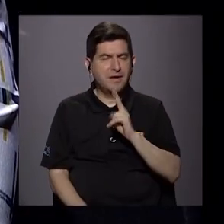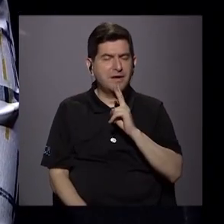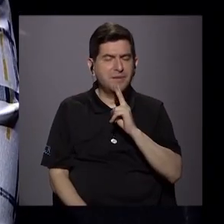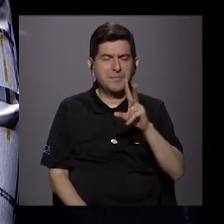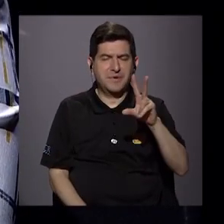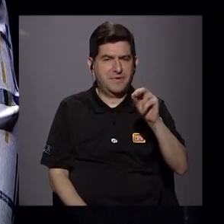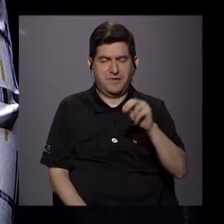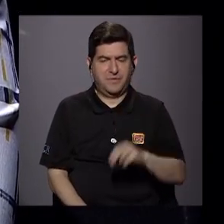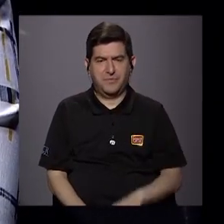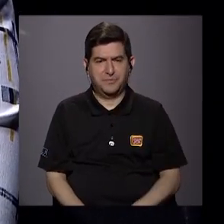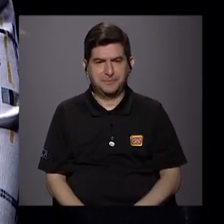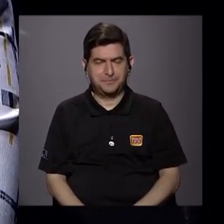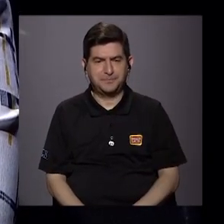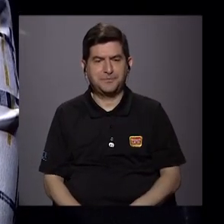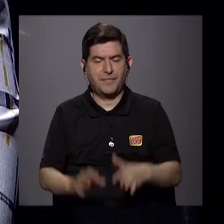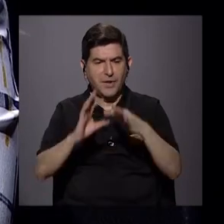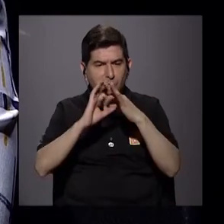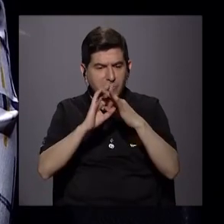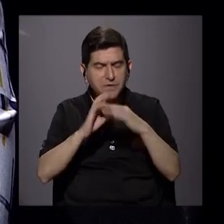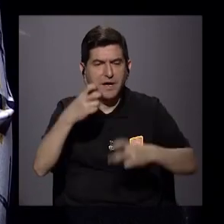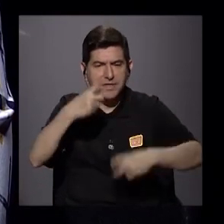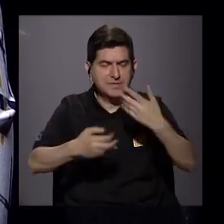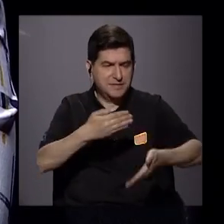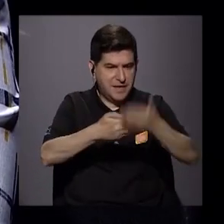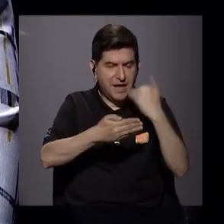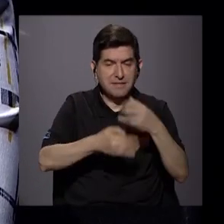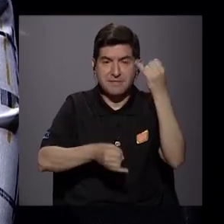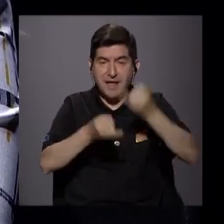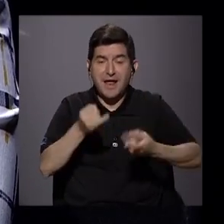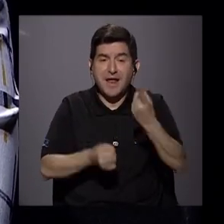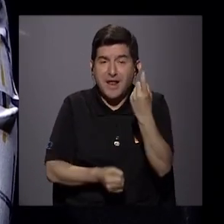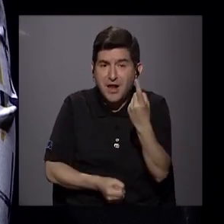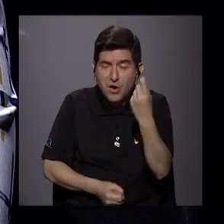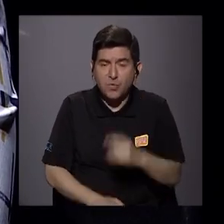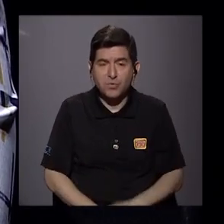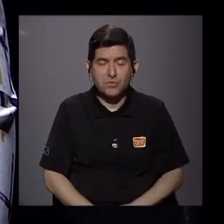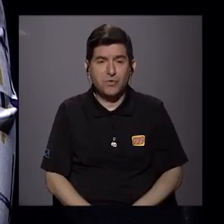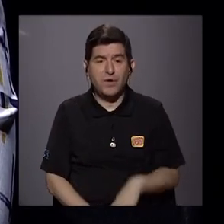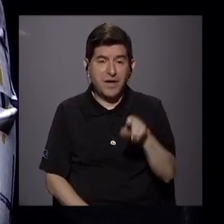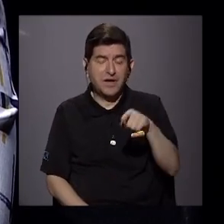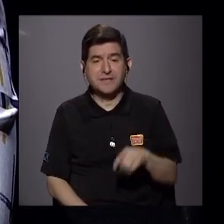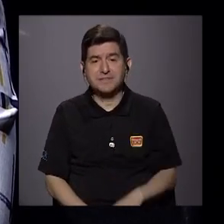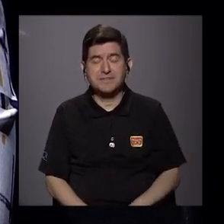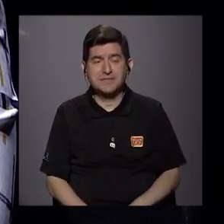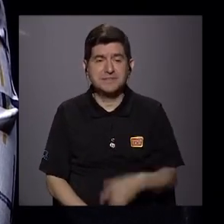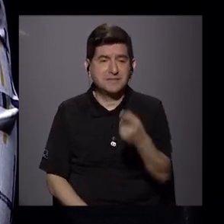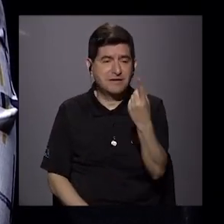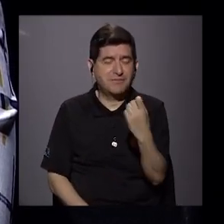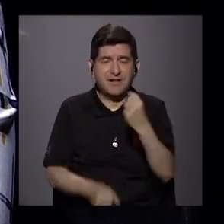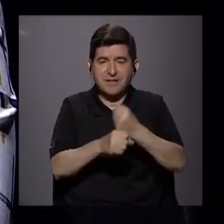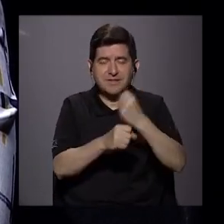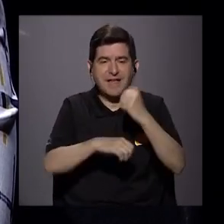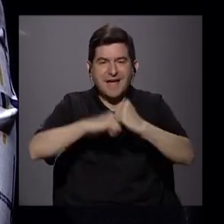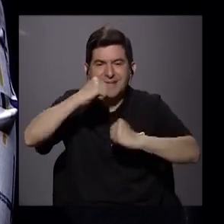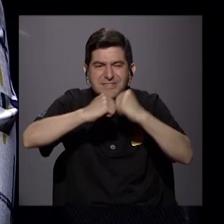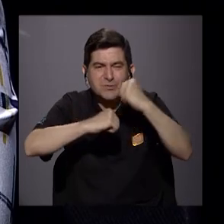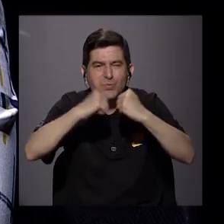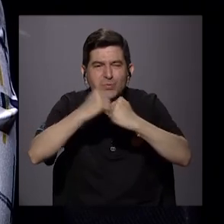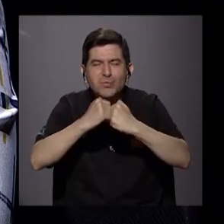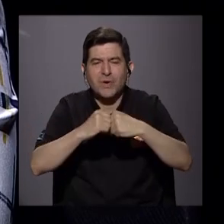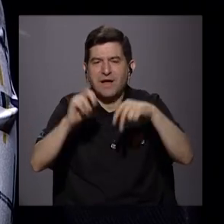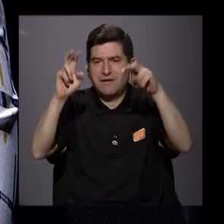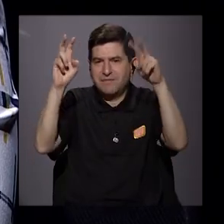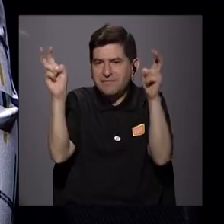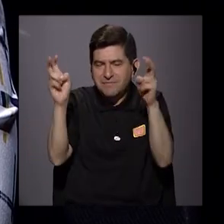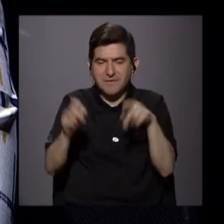no, y como mencionaba, se han juntado esos problemas que mencionaba, el último que me faltaba era el estructural, ¿verdad? El tiempo de desempleo y entonces ese desempleo